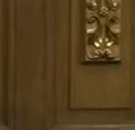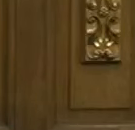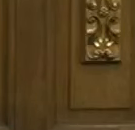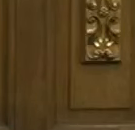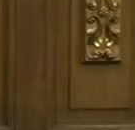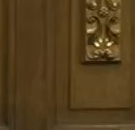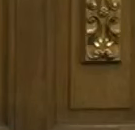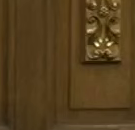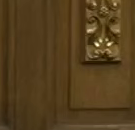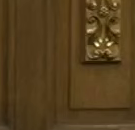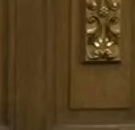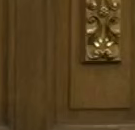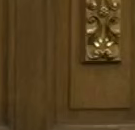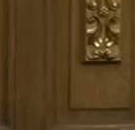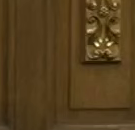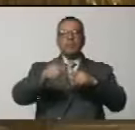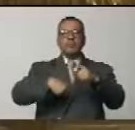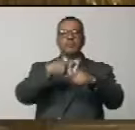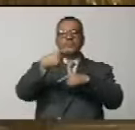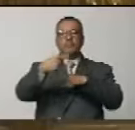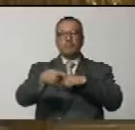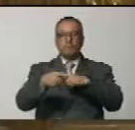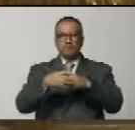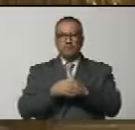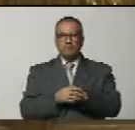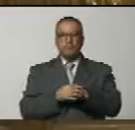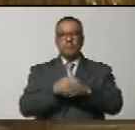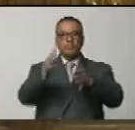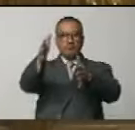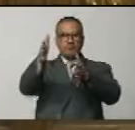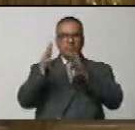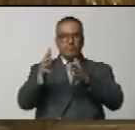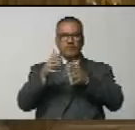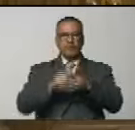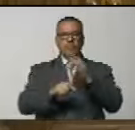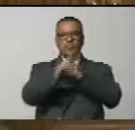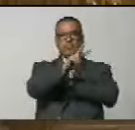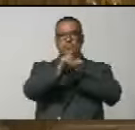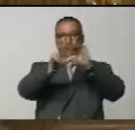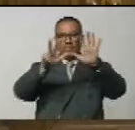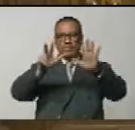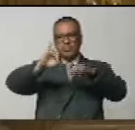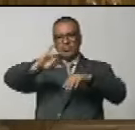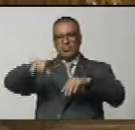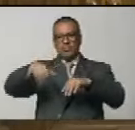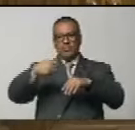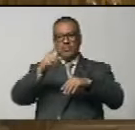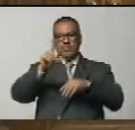de venezolanos, que también vamos a elecciones victoriosas el 28 de julio.